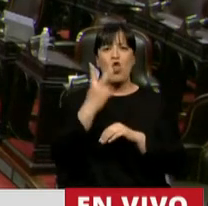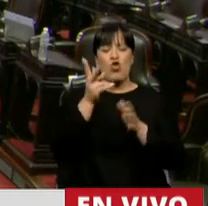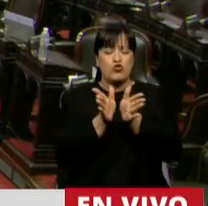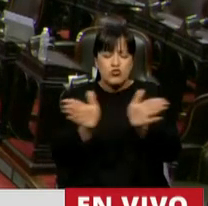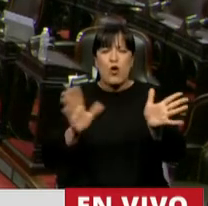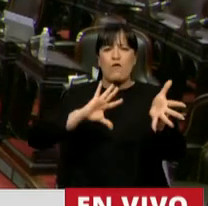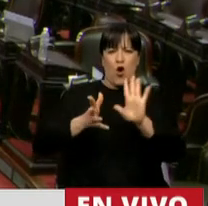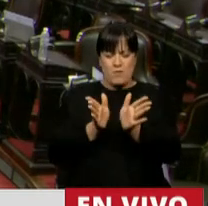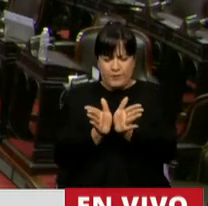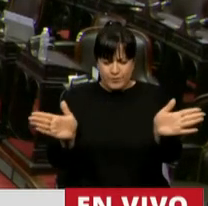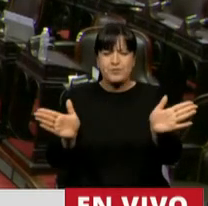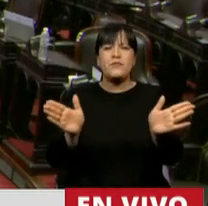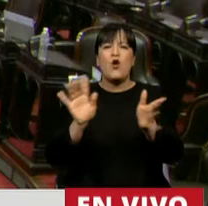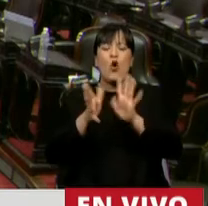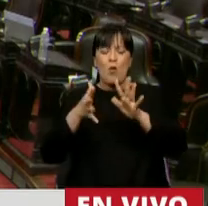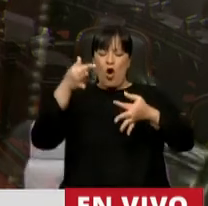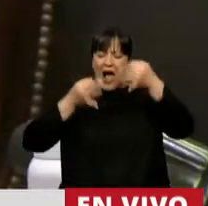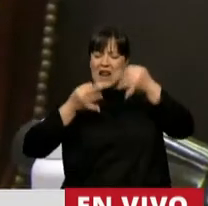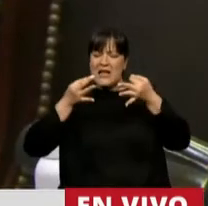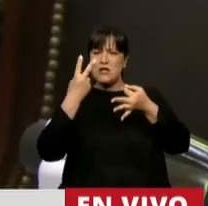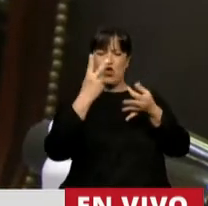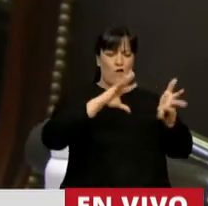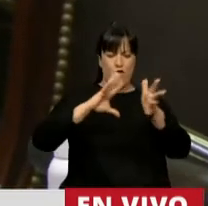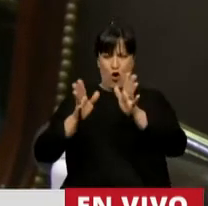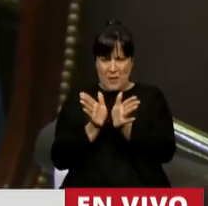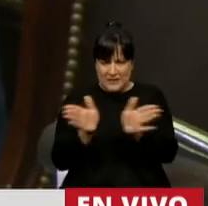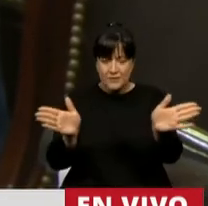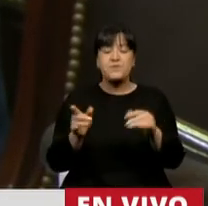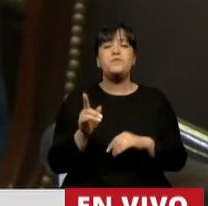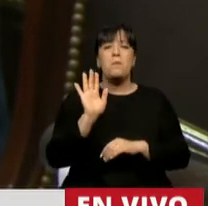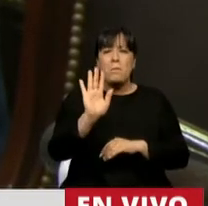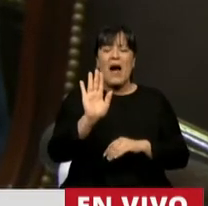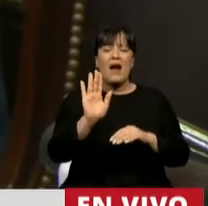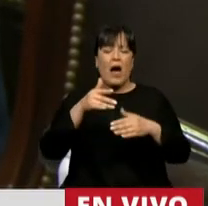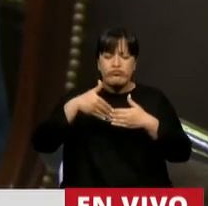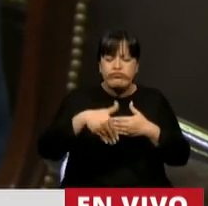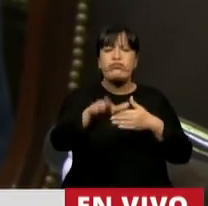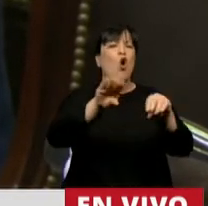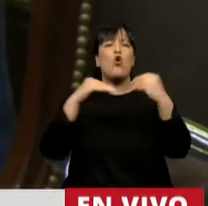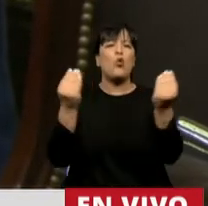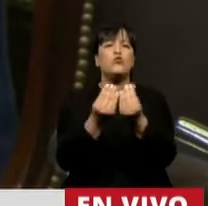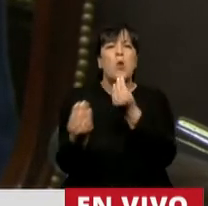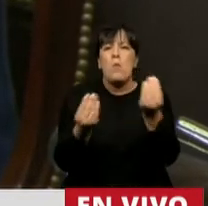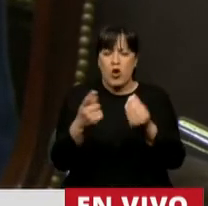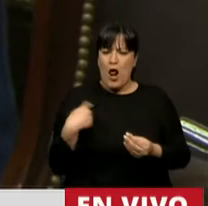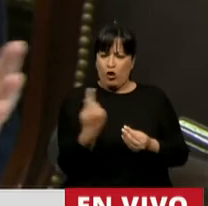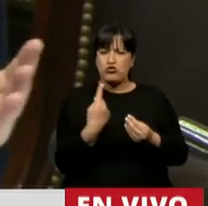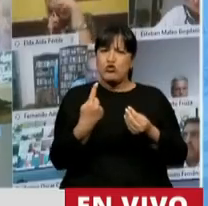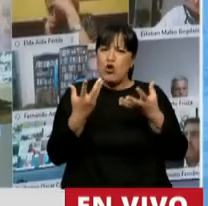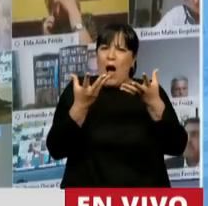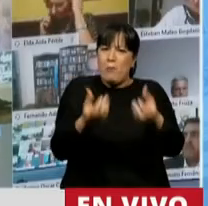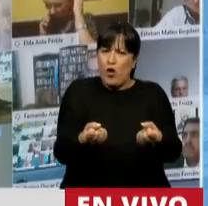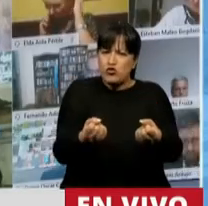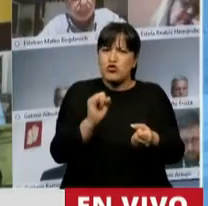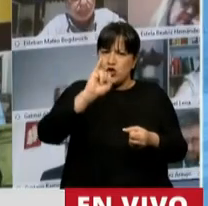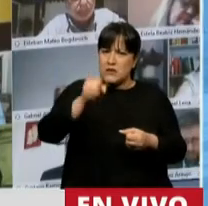aspectos, el análisis, y sobre todo para llegar a la conclusión de por qué apoyamos que al final